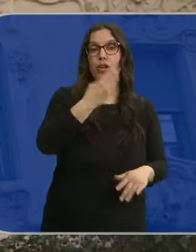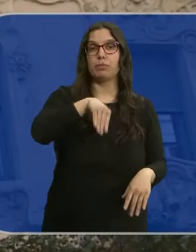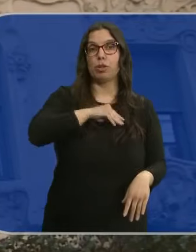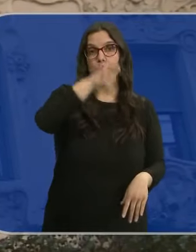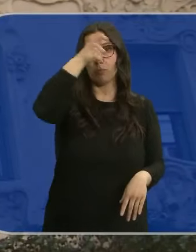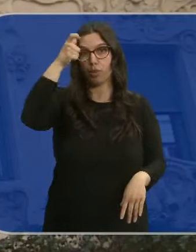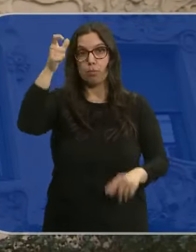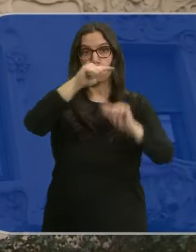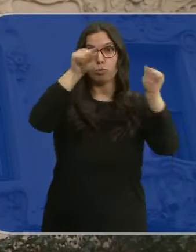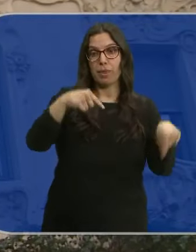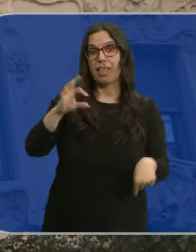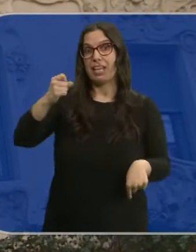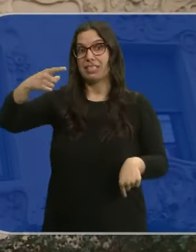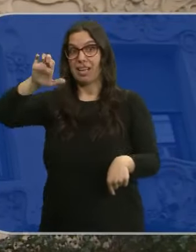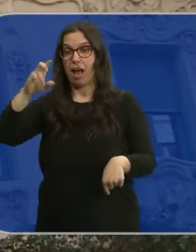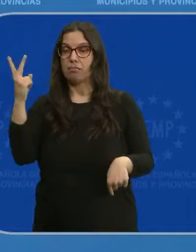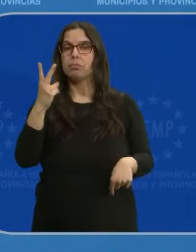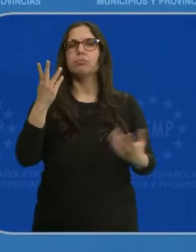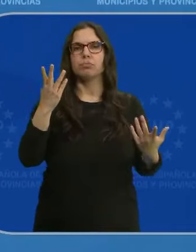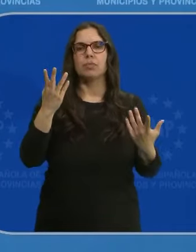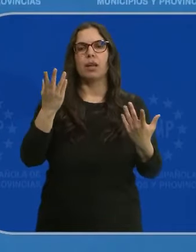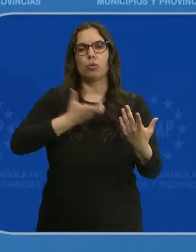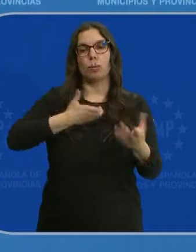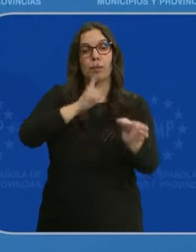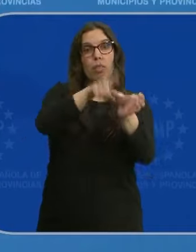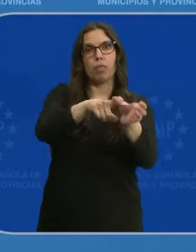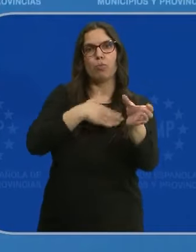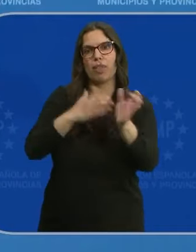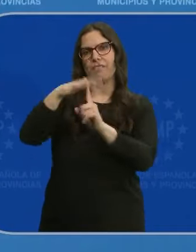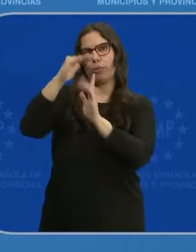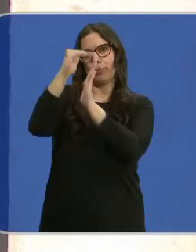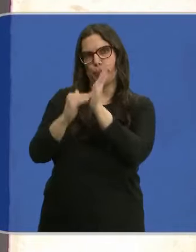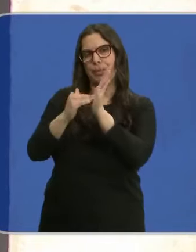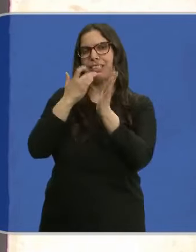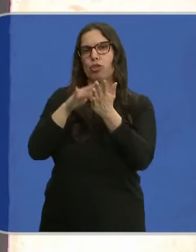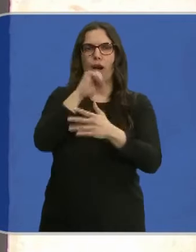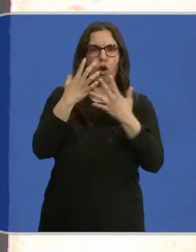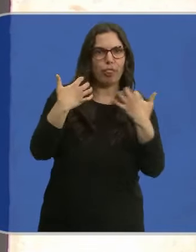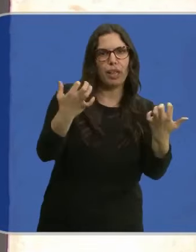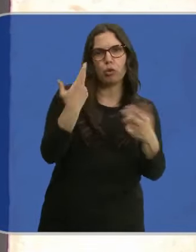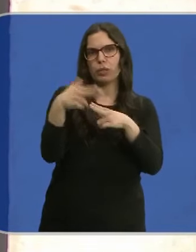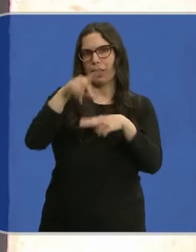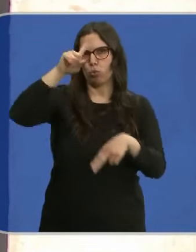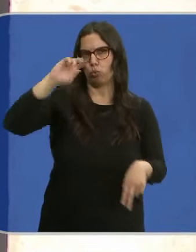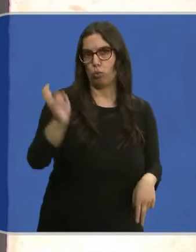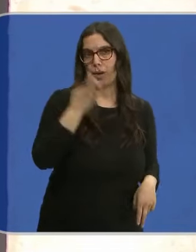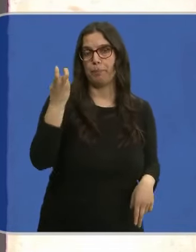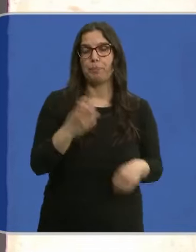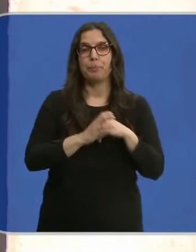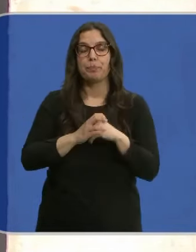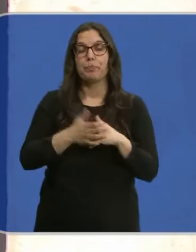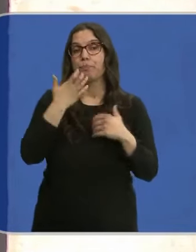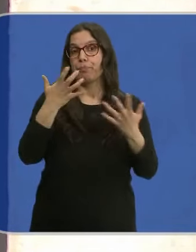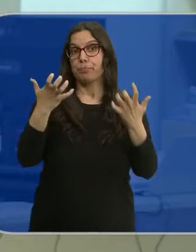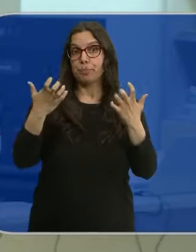Española de Municipios y Provincias, los ayuntamientos adheridos pueden reducir sus facturas en conciertos o actividades culturales. Entre otros